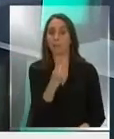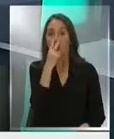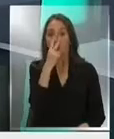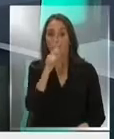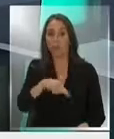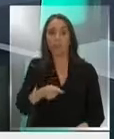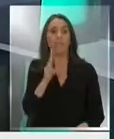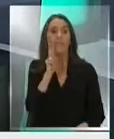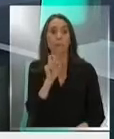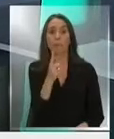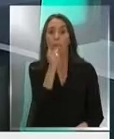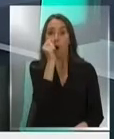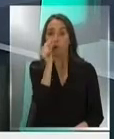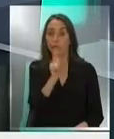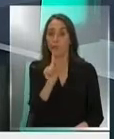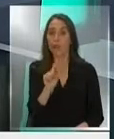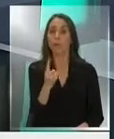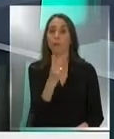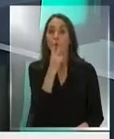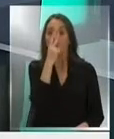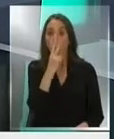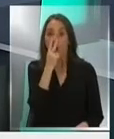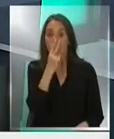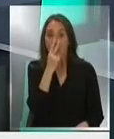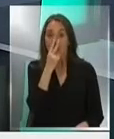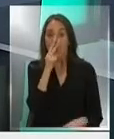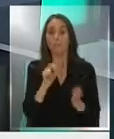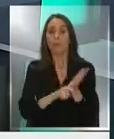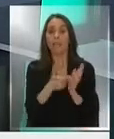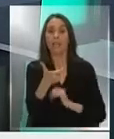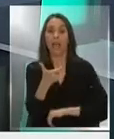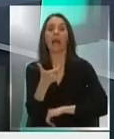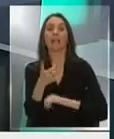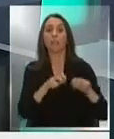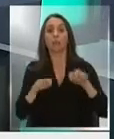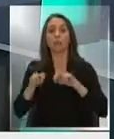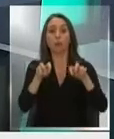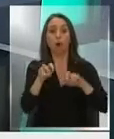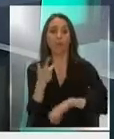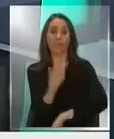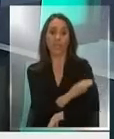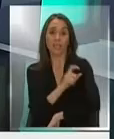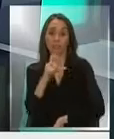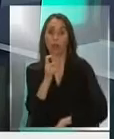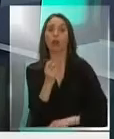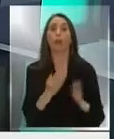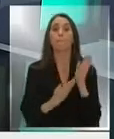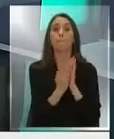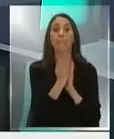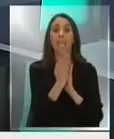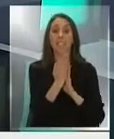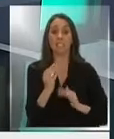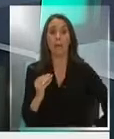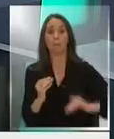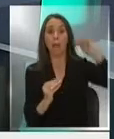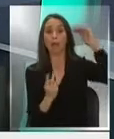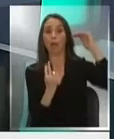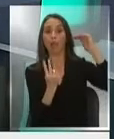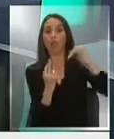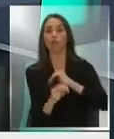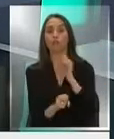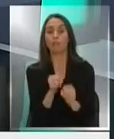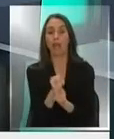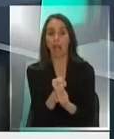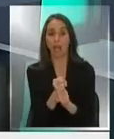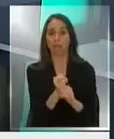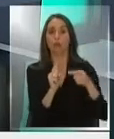desde este viernes, el 1 de octubre, sino desde el 1 de noviembre, pase de movilidad desde los 12 años. Ese es uno de los cambios importantes. Otro dato